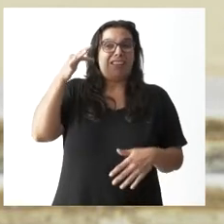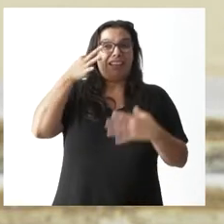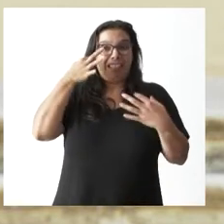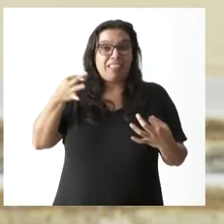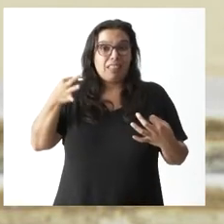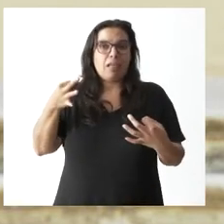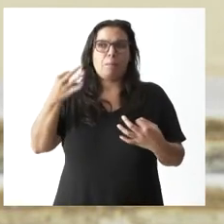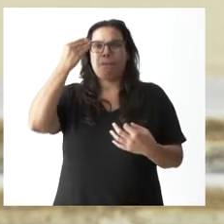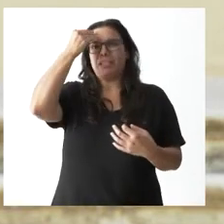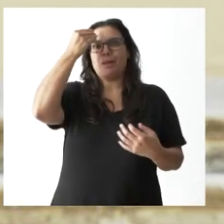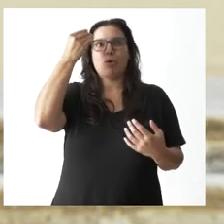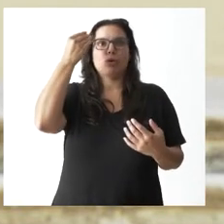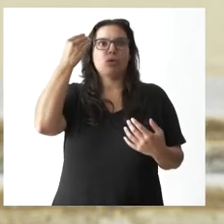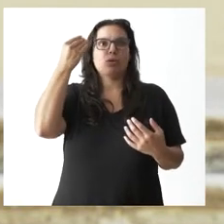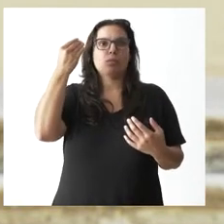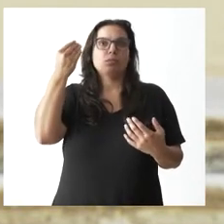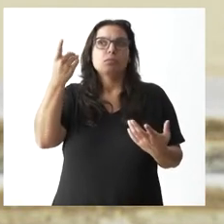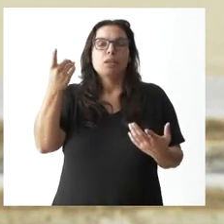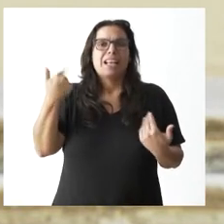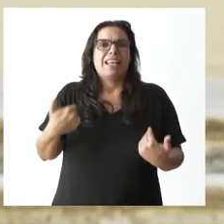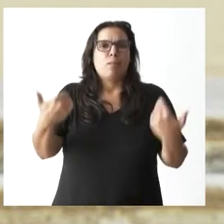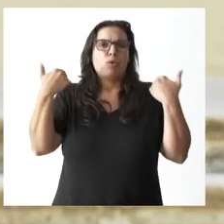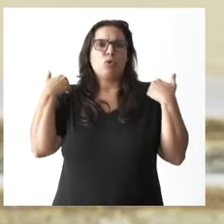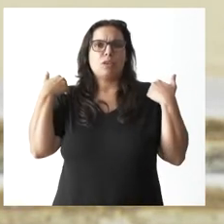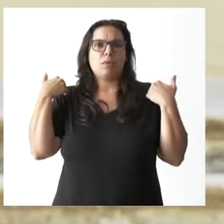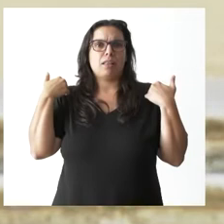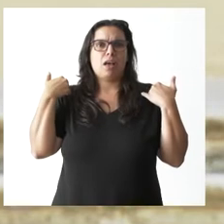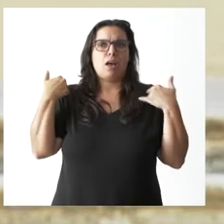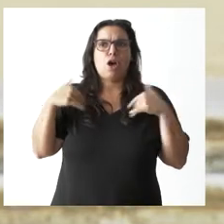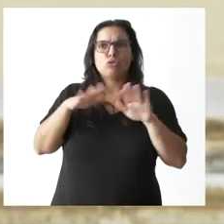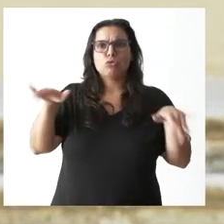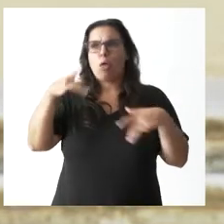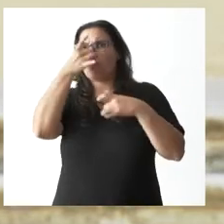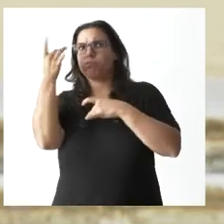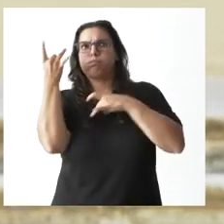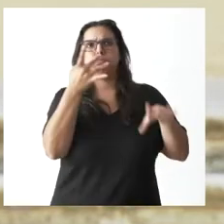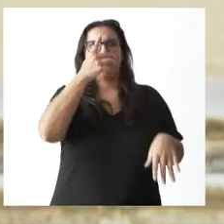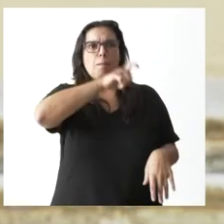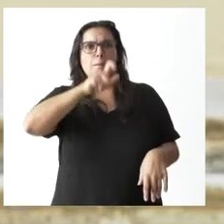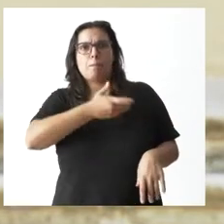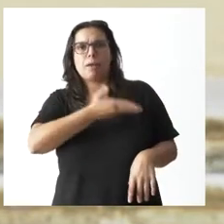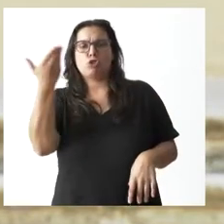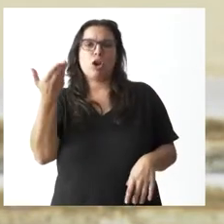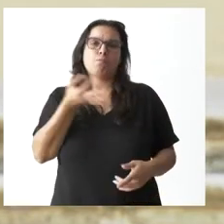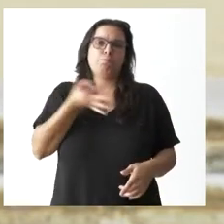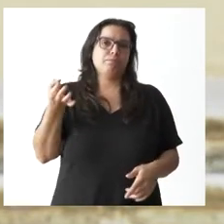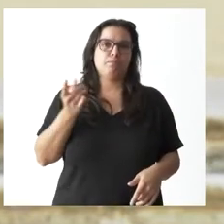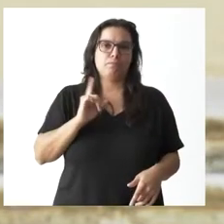nos parece también que cargar toda la responsabilidad a las personas individuales no es lo correcto.